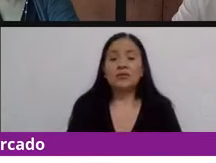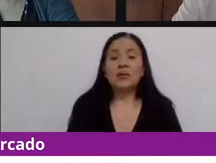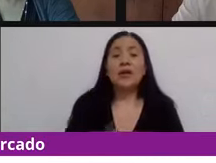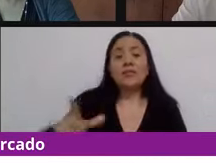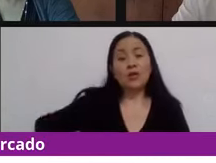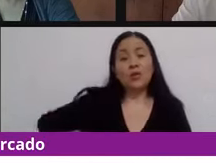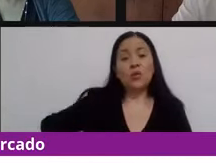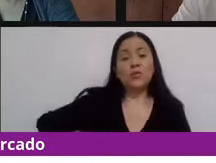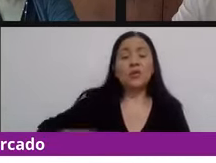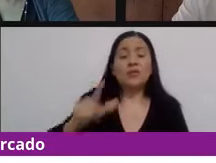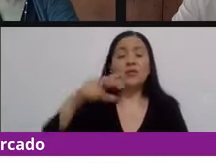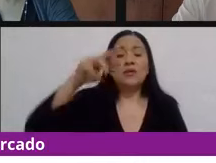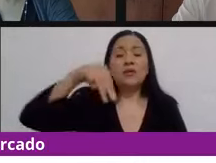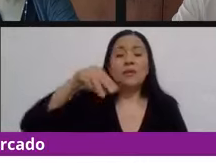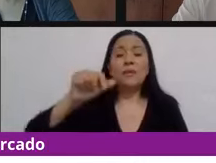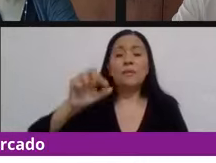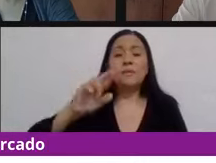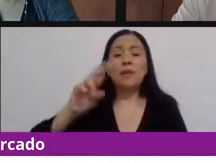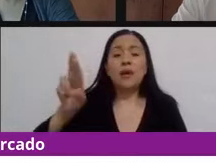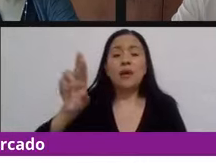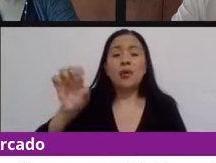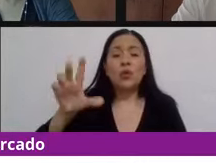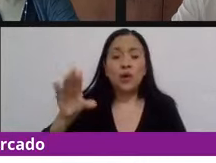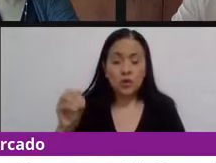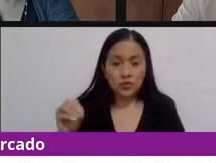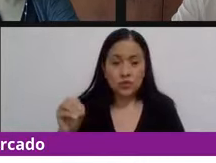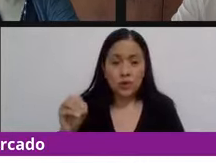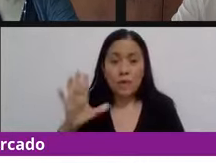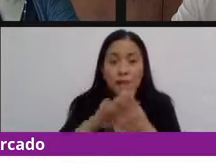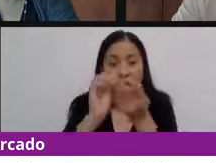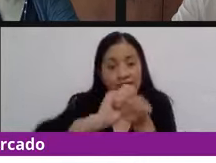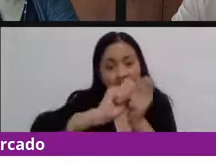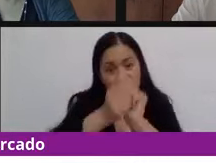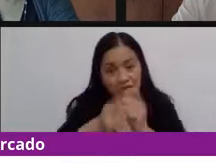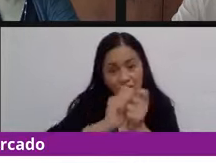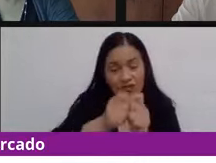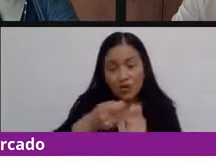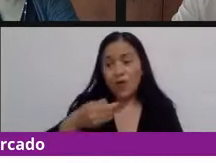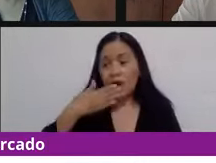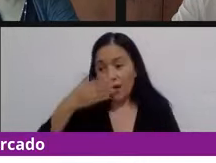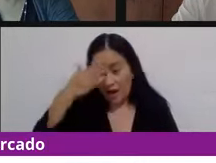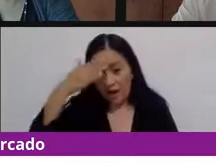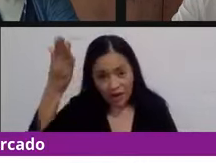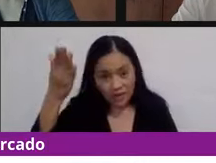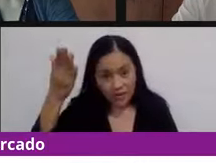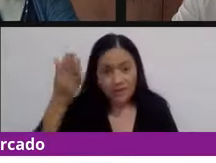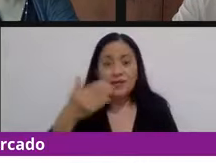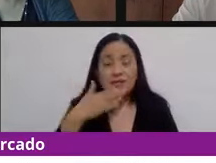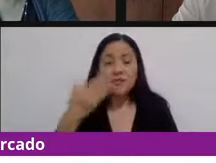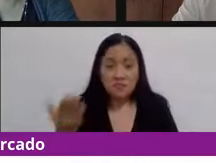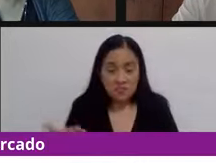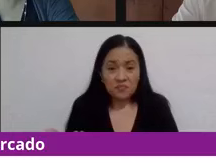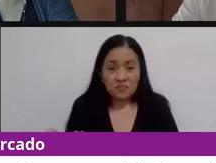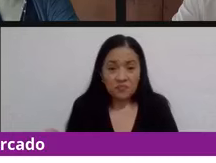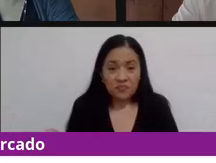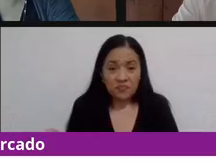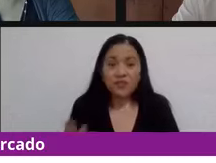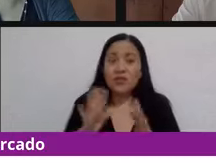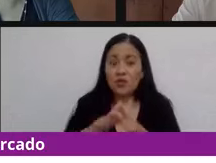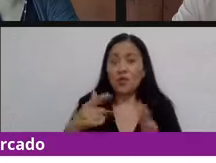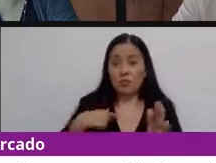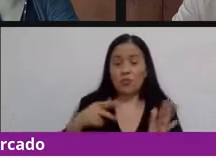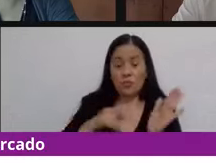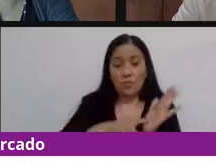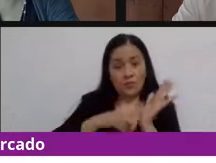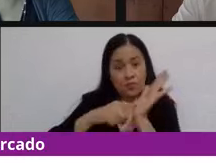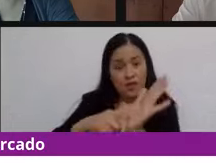Marruecos para poder traducir el libro al árabe. Y finalmente está traducido al árabe. Estaré presentando el libro al